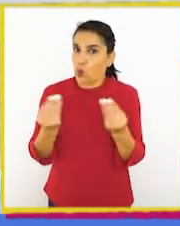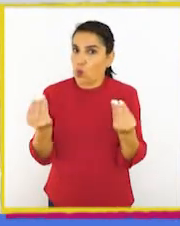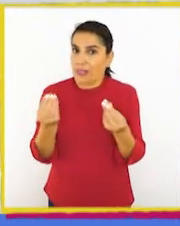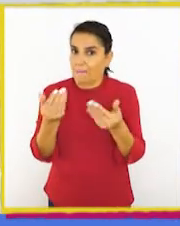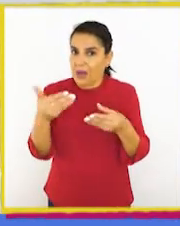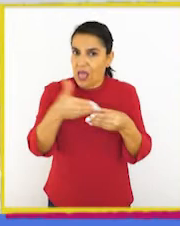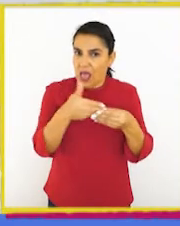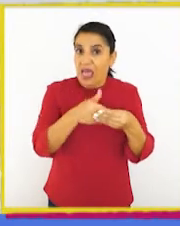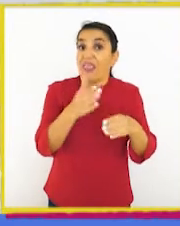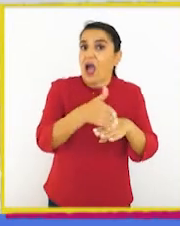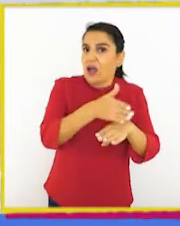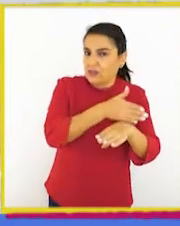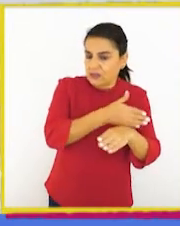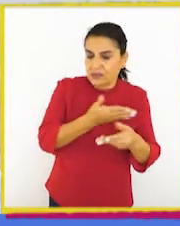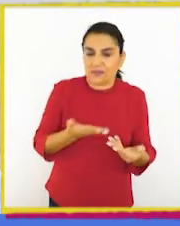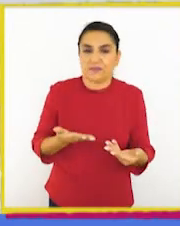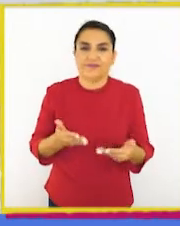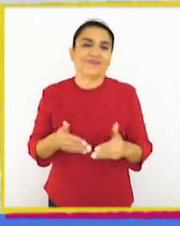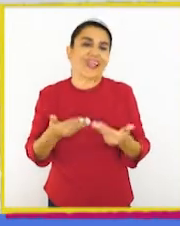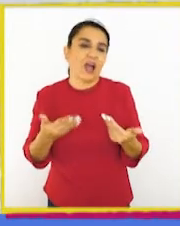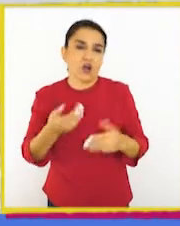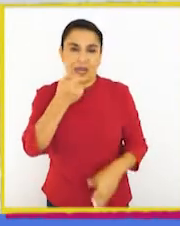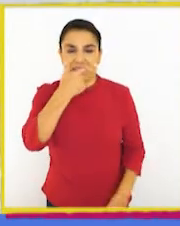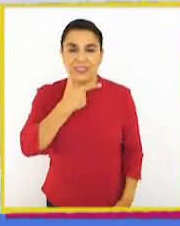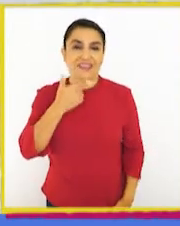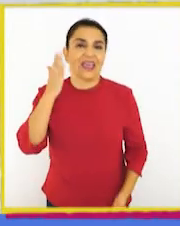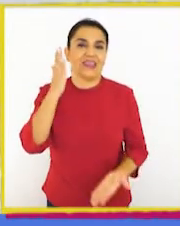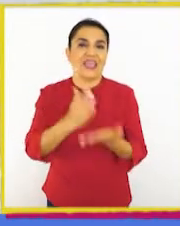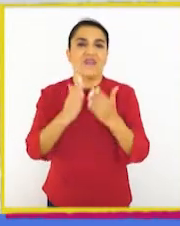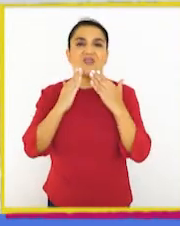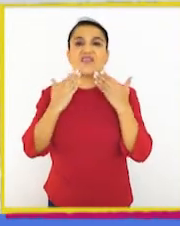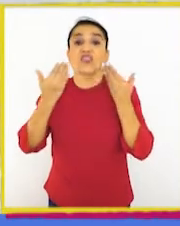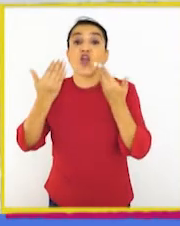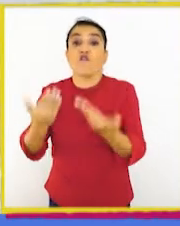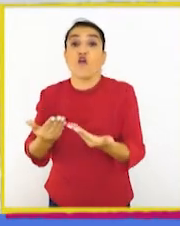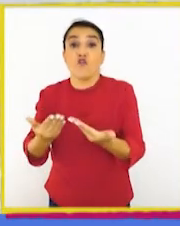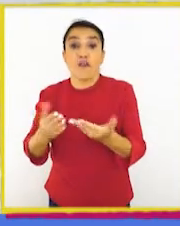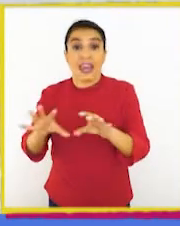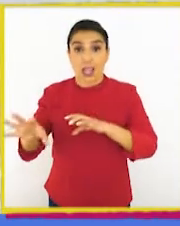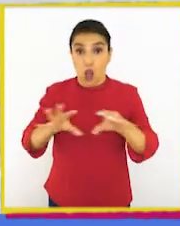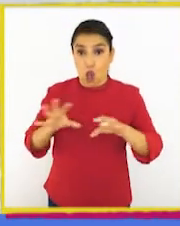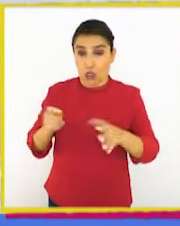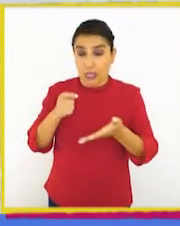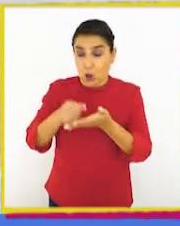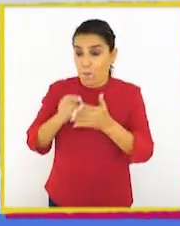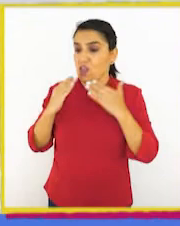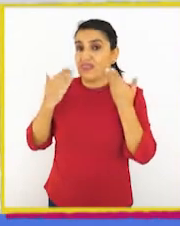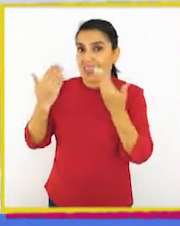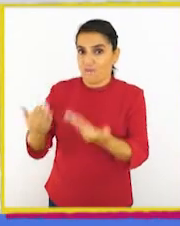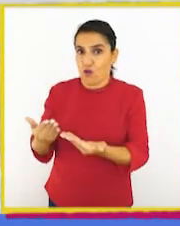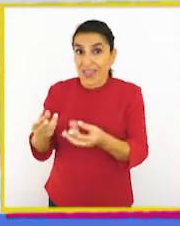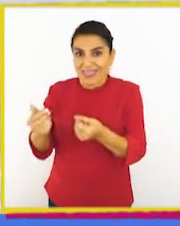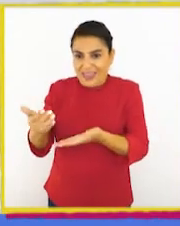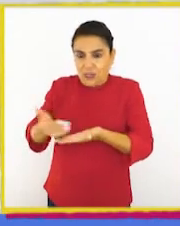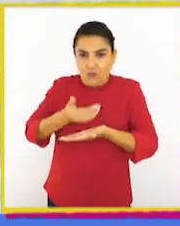mucha plata esta billetera al comienzo. Ahora Chester va a tener que devolver las compras para reunir el dinero gastado